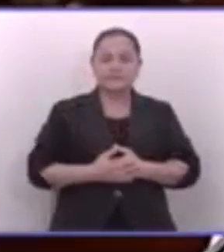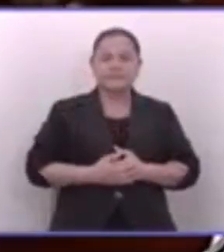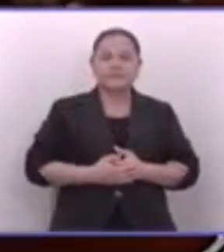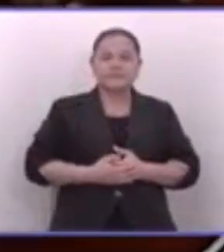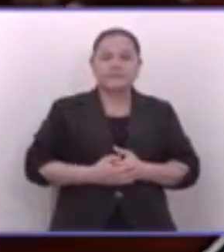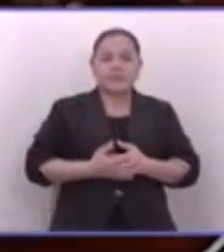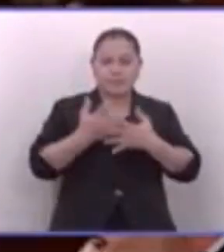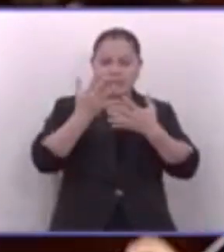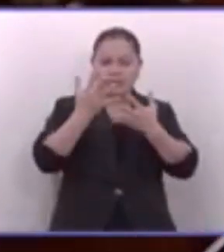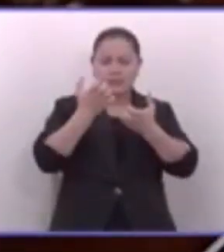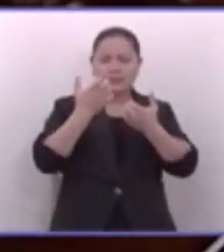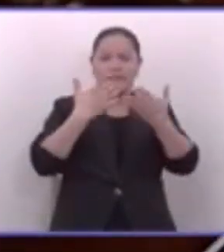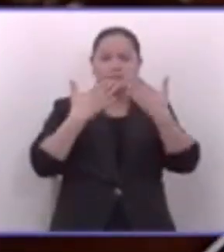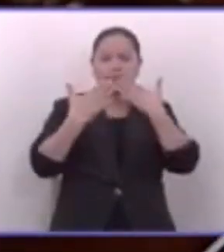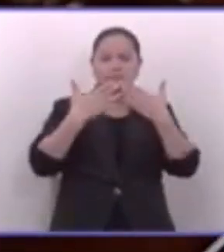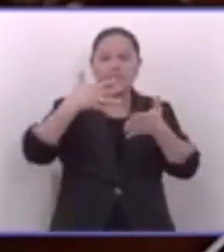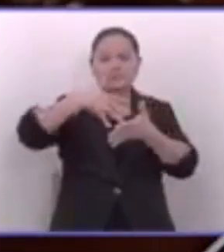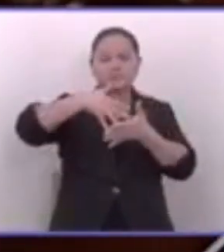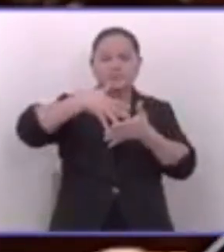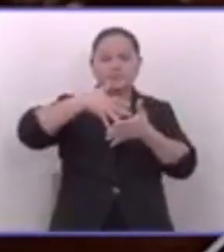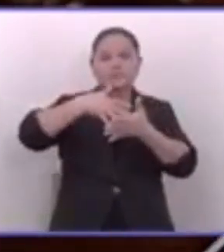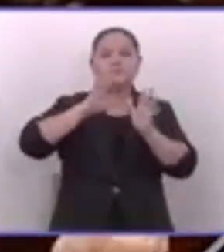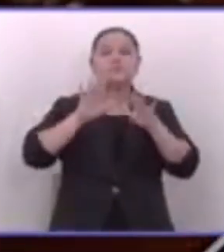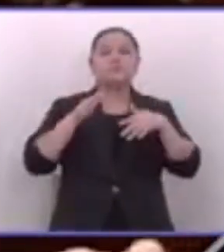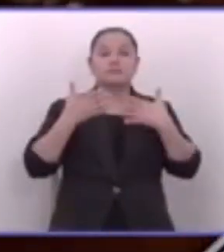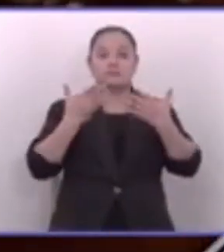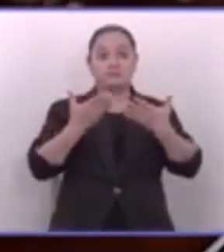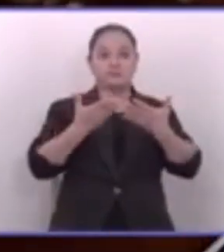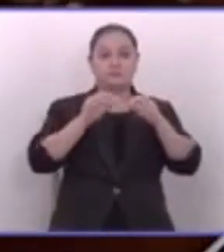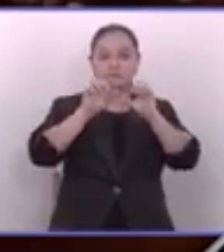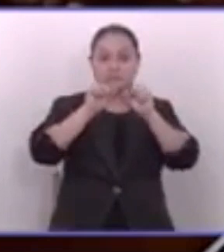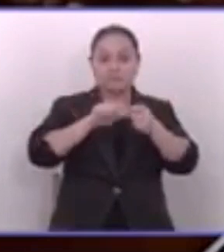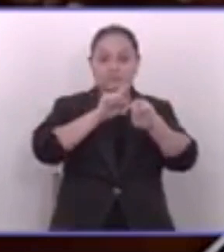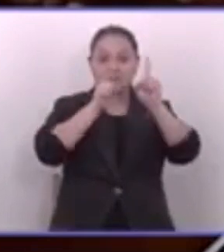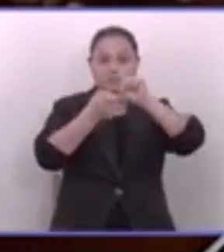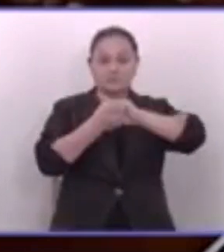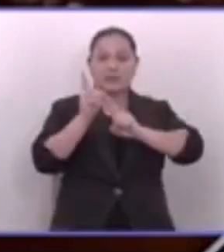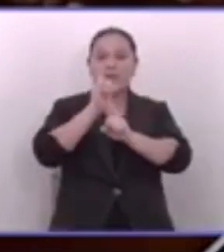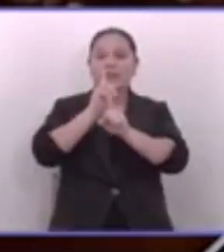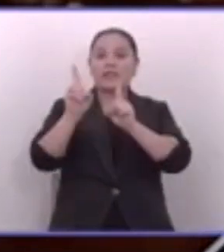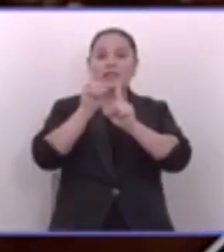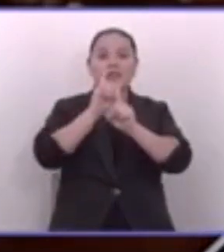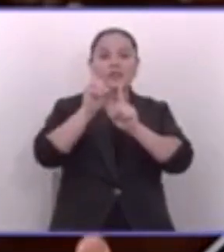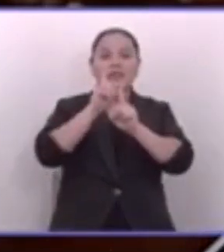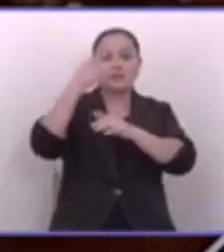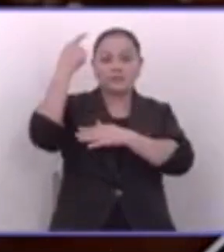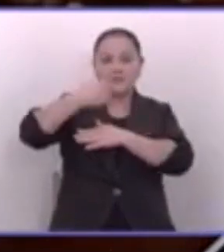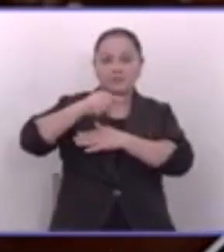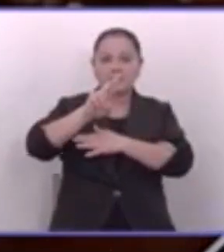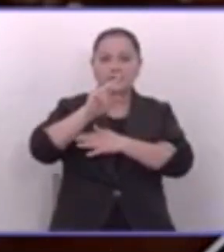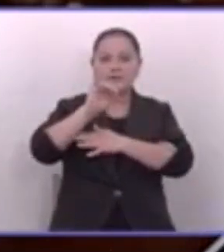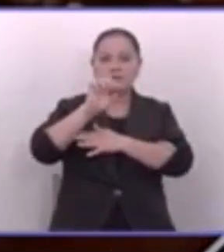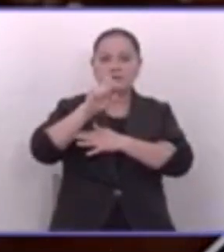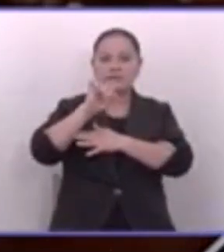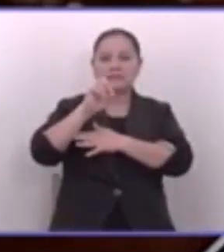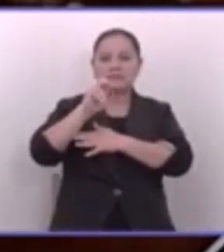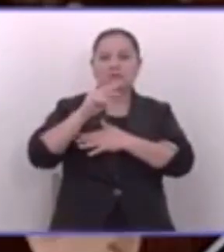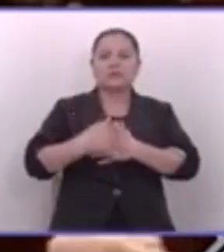Yo quisiera que le expliquen a la población por qué no pueden combatir la delincuencia sin régimen de excepción.